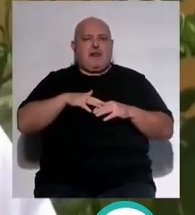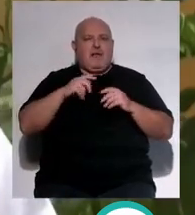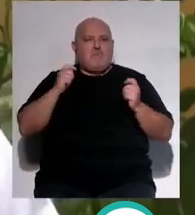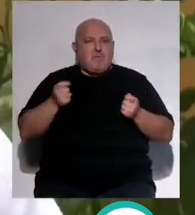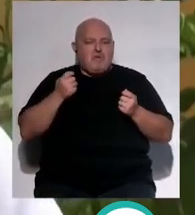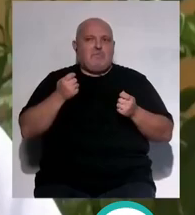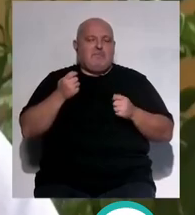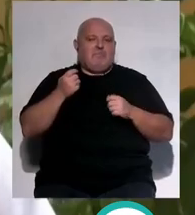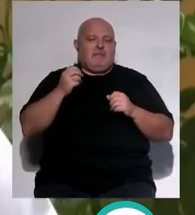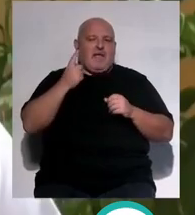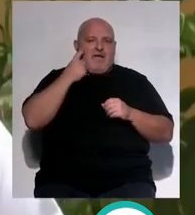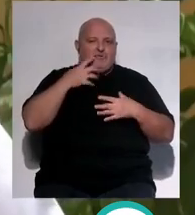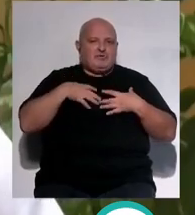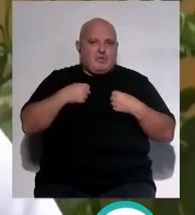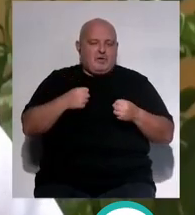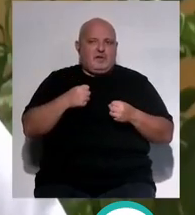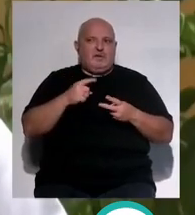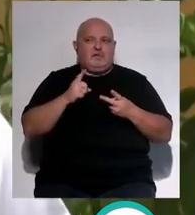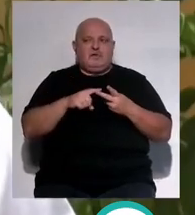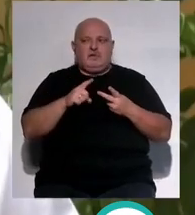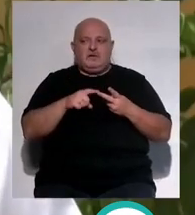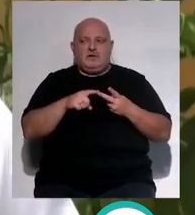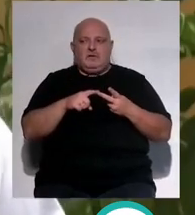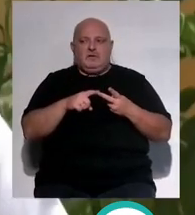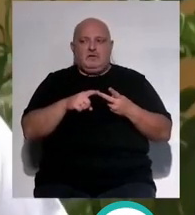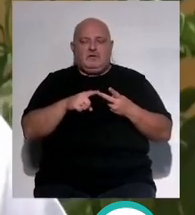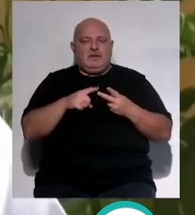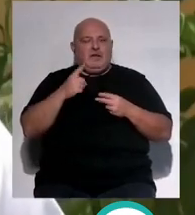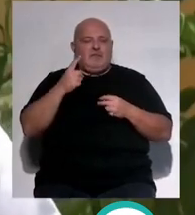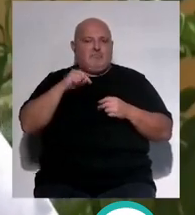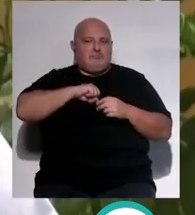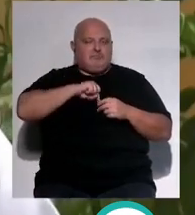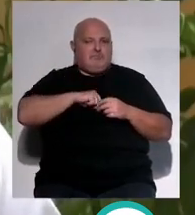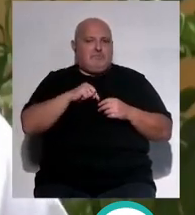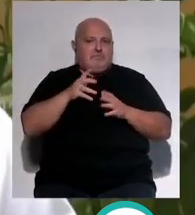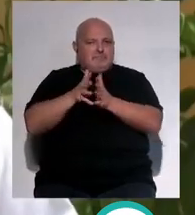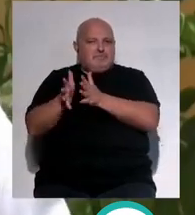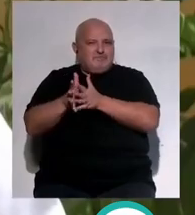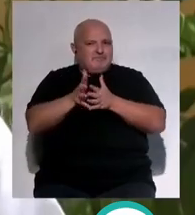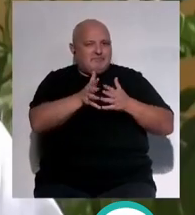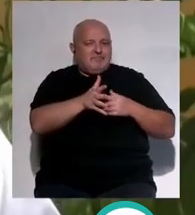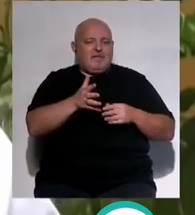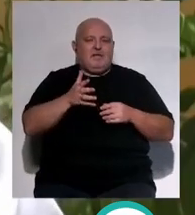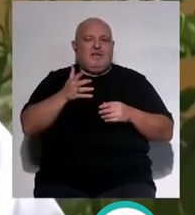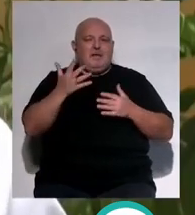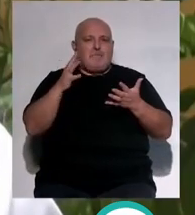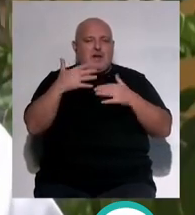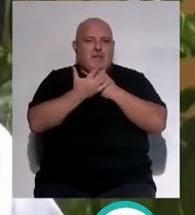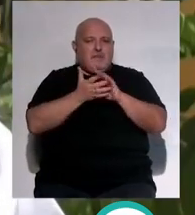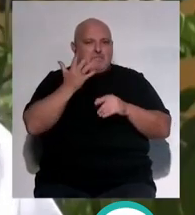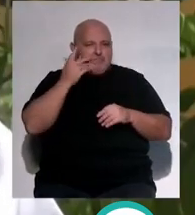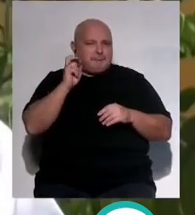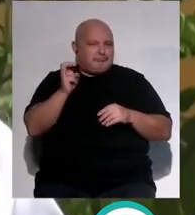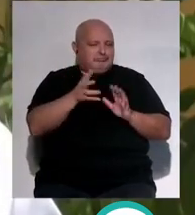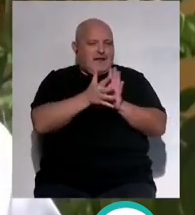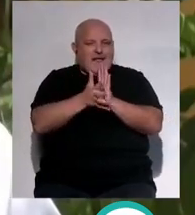promoción tanto de hábitos saludables como de estilos de vida saludables, lavaitos de manos y demás a aprovechar